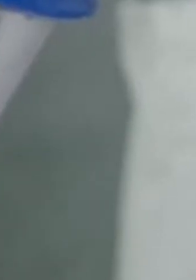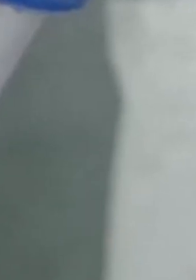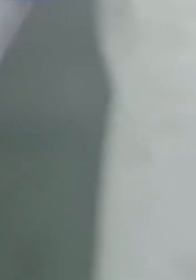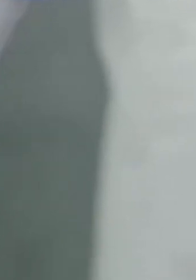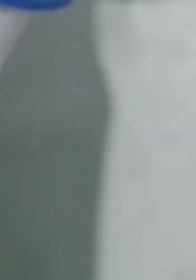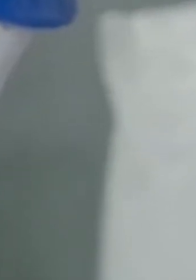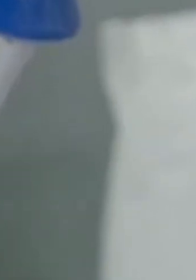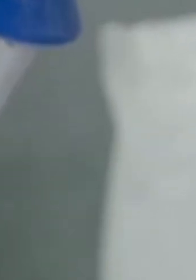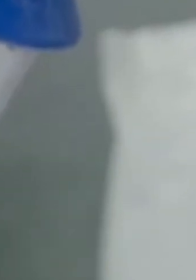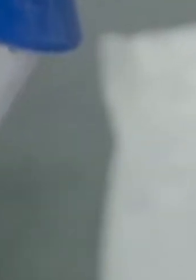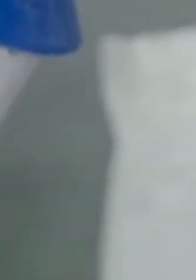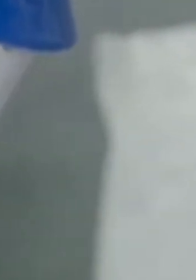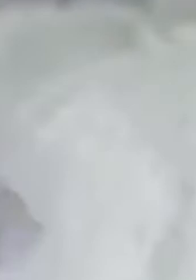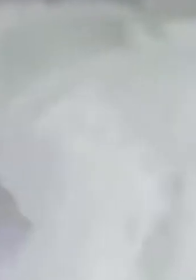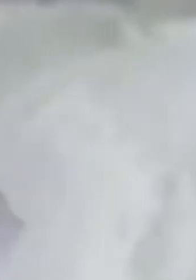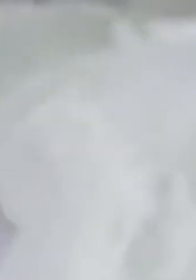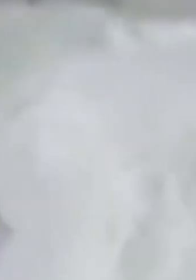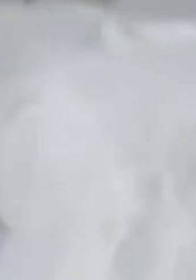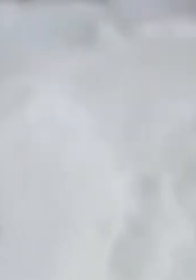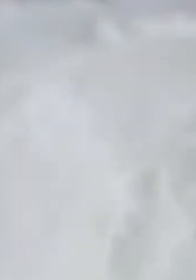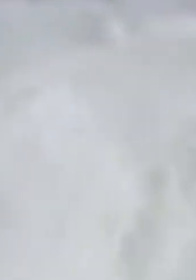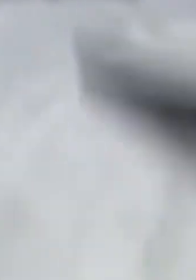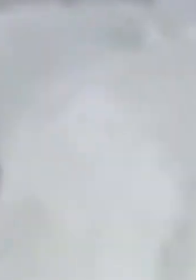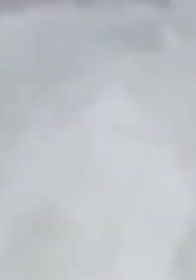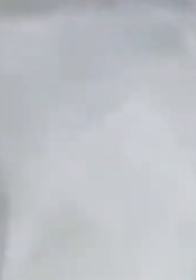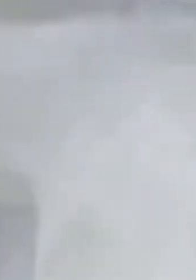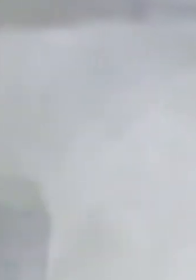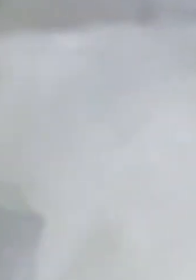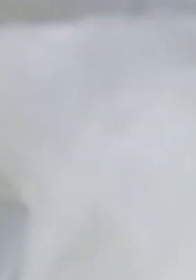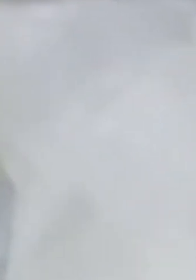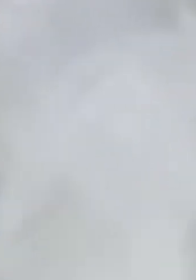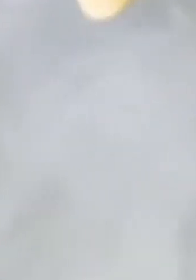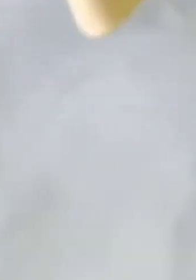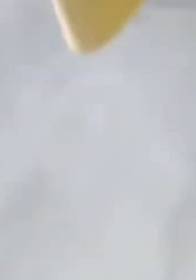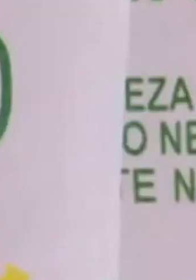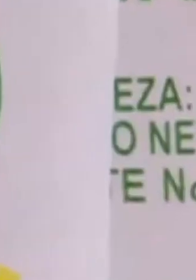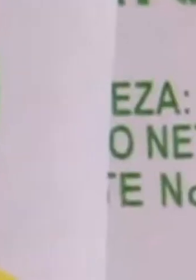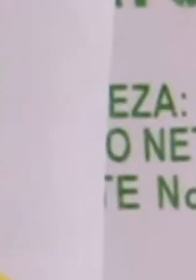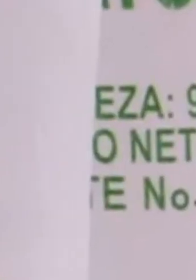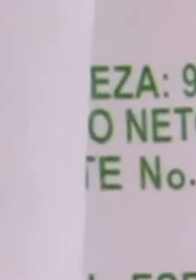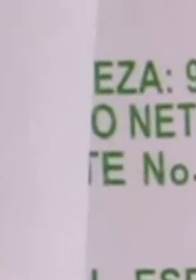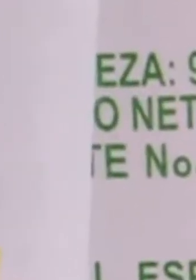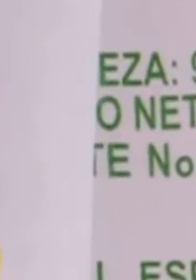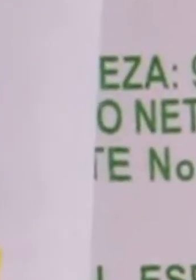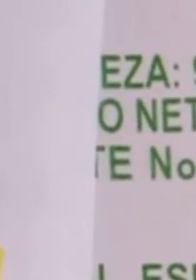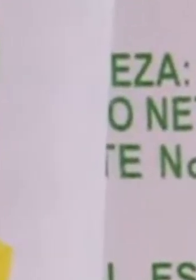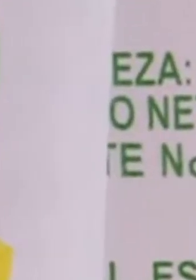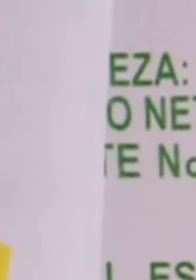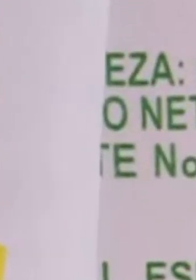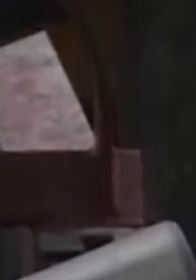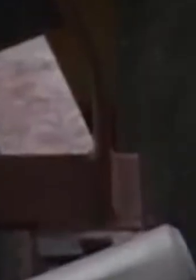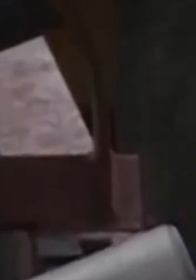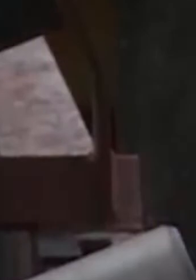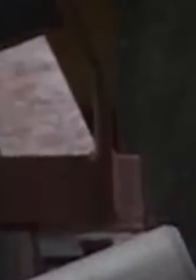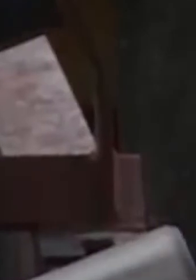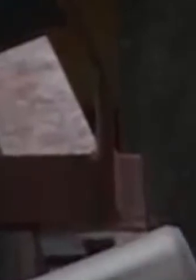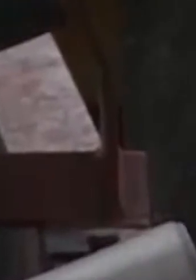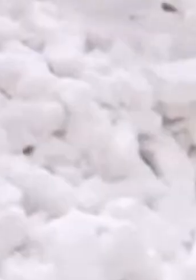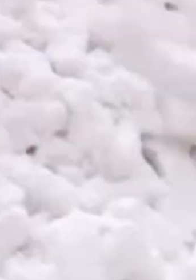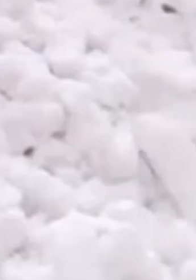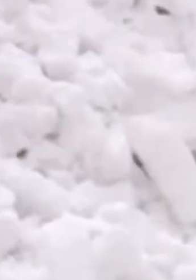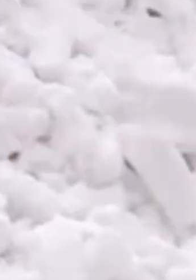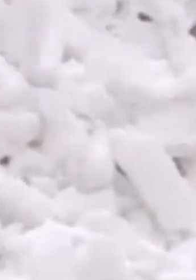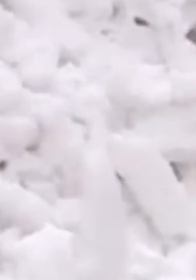Afirmó que esta iniciativa busca también proteger el litio y reconocer que la energía que se obtiene de las hidroeléctricas sean